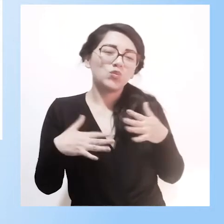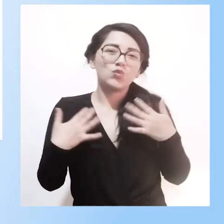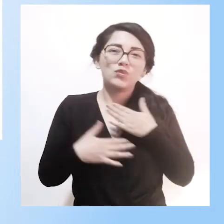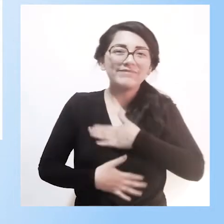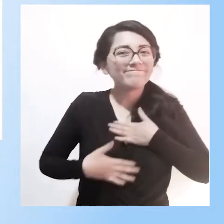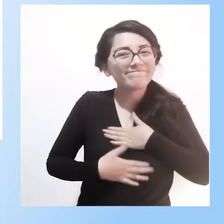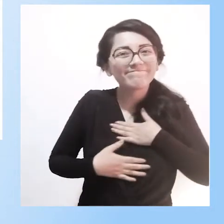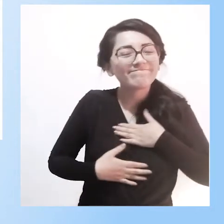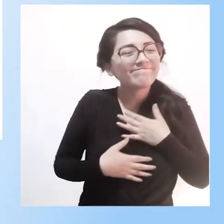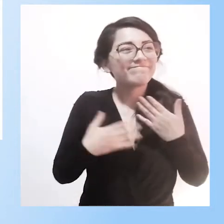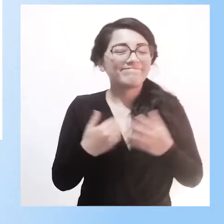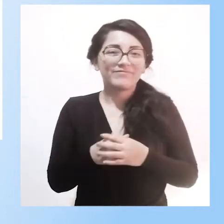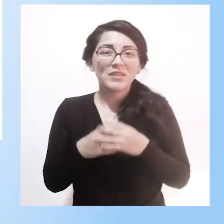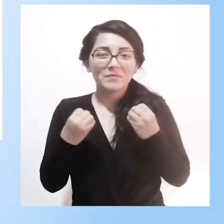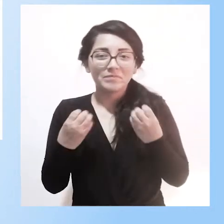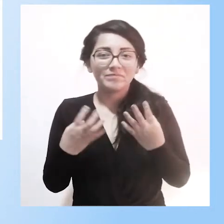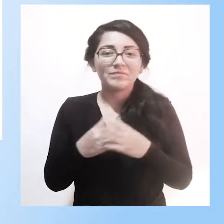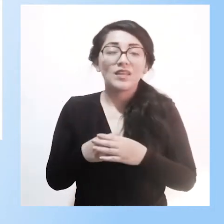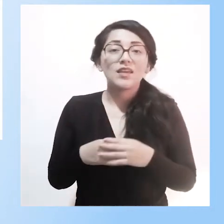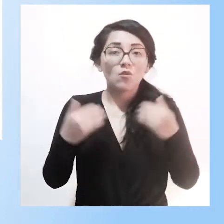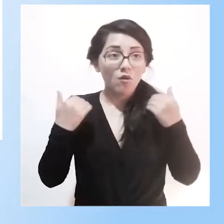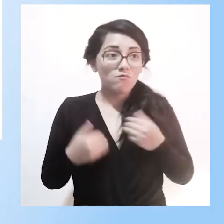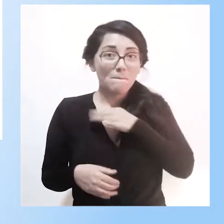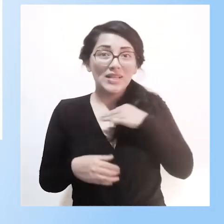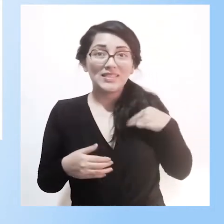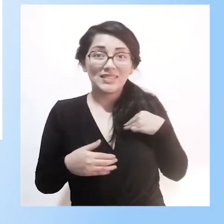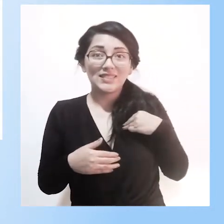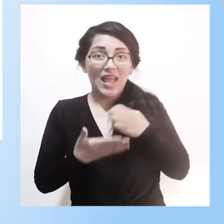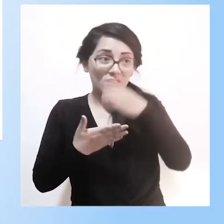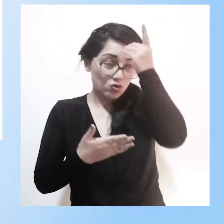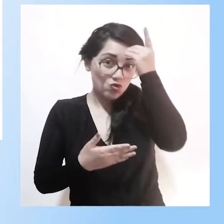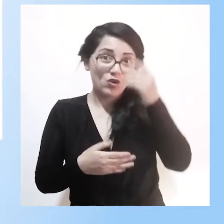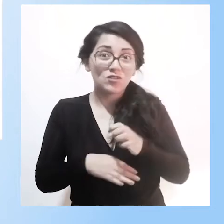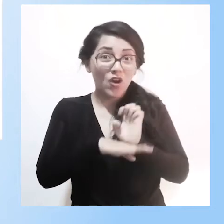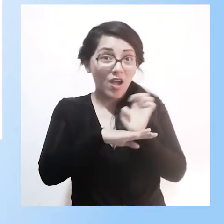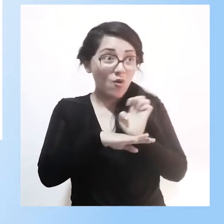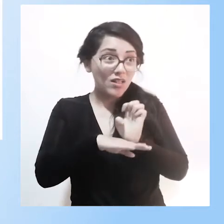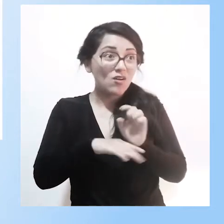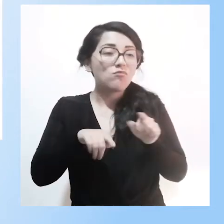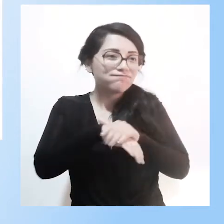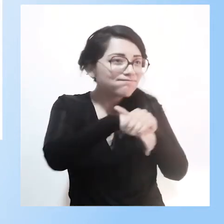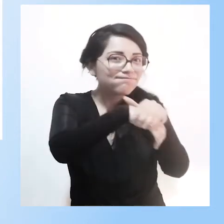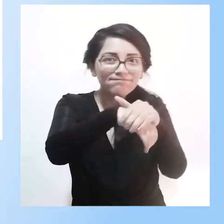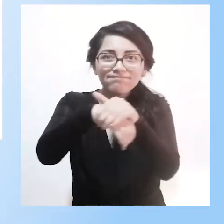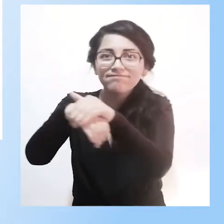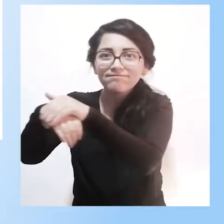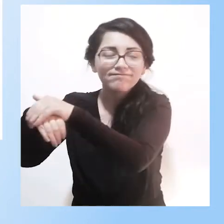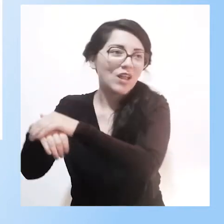A nombre del Ministerio de Educación del Ecuador, reciban un cordial saludo de todas las autoridades.